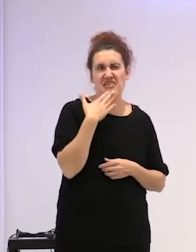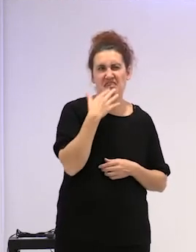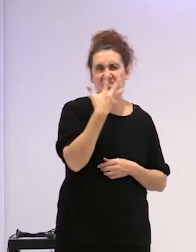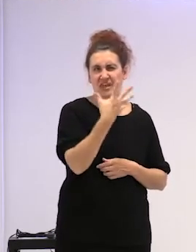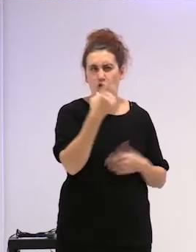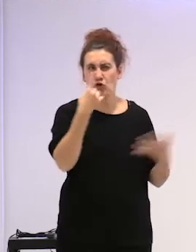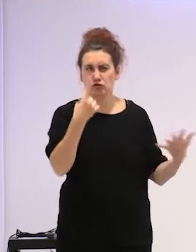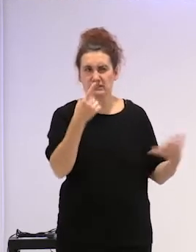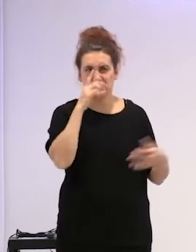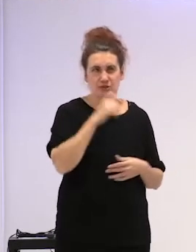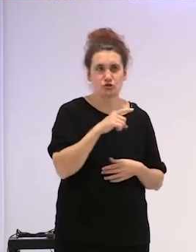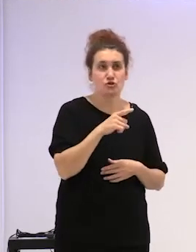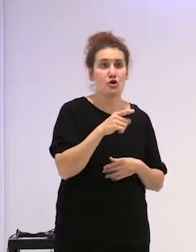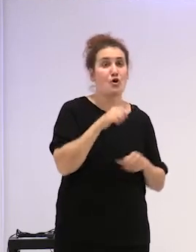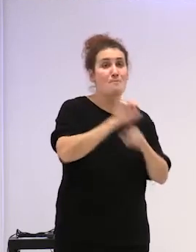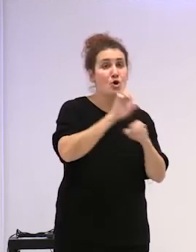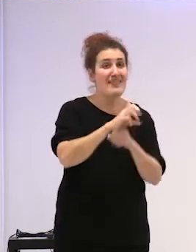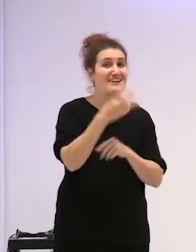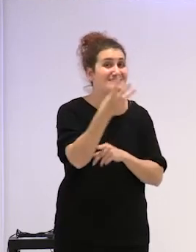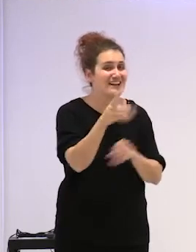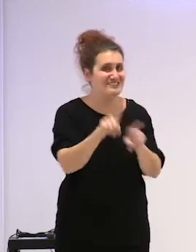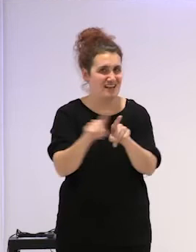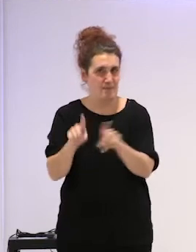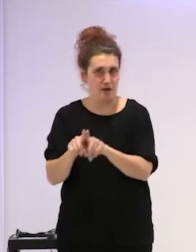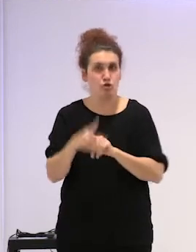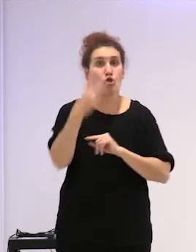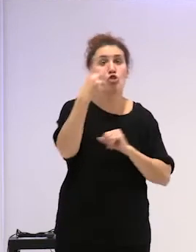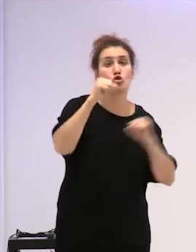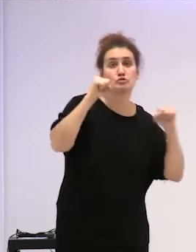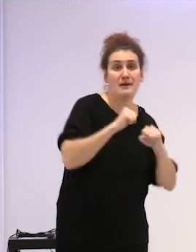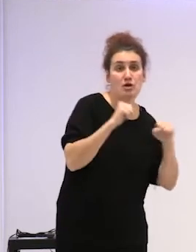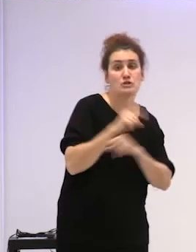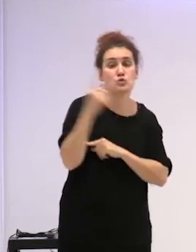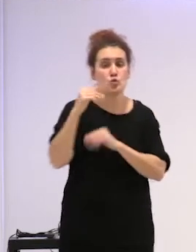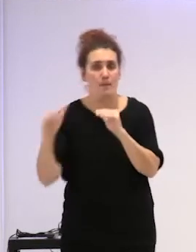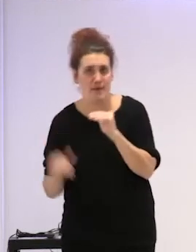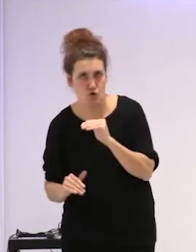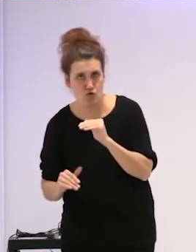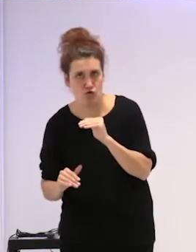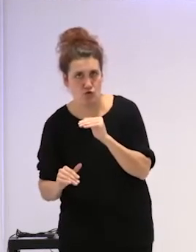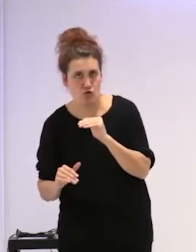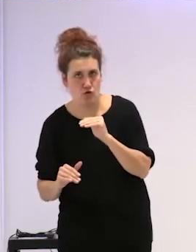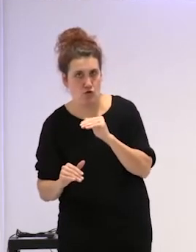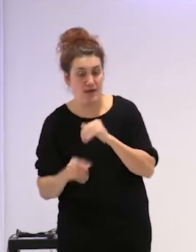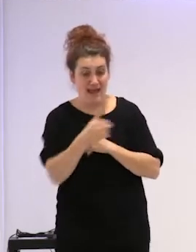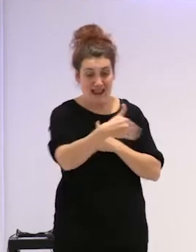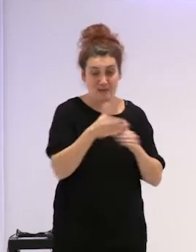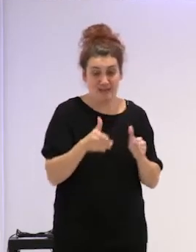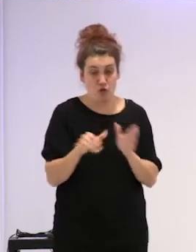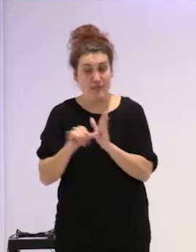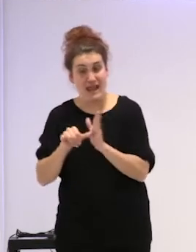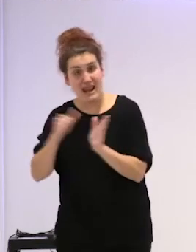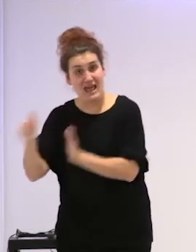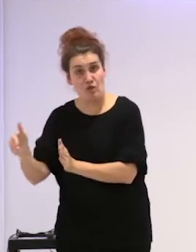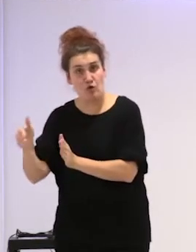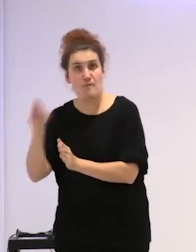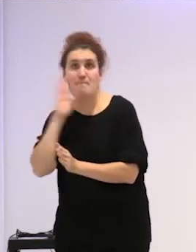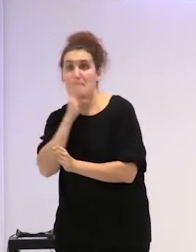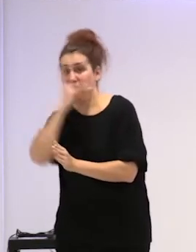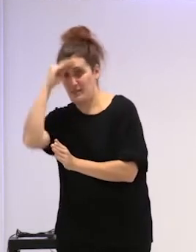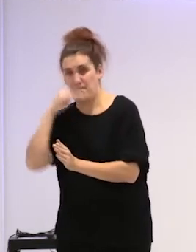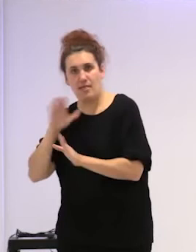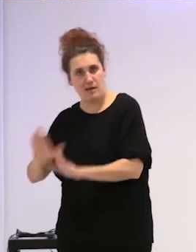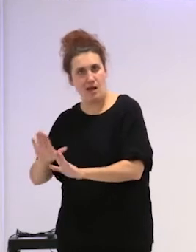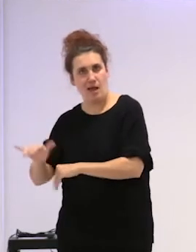violada por sus tres hermanos, dos mayores y uno menor que ella, y en la habitación de al lado estaba su madre y su padre.